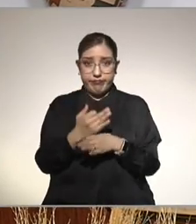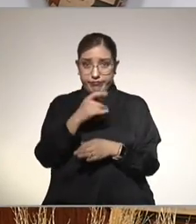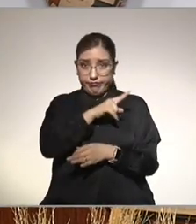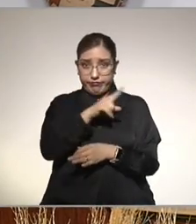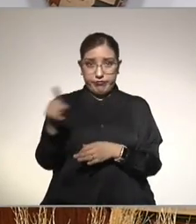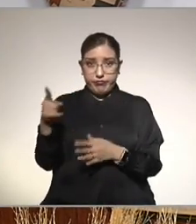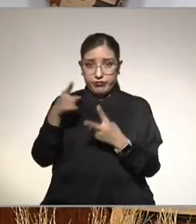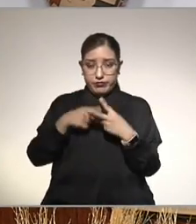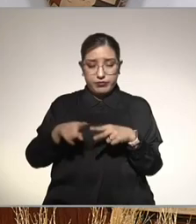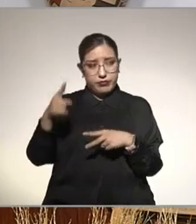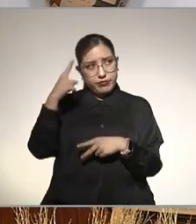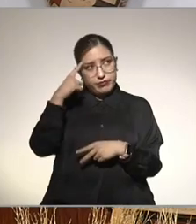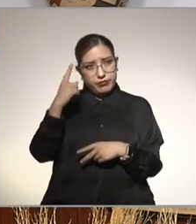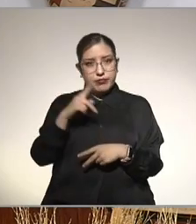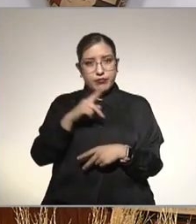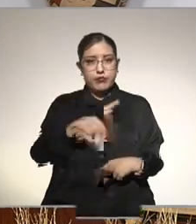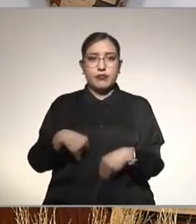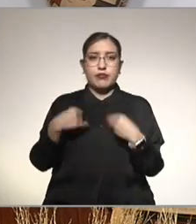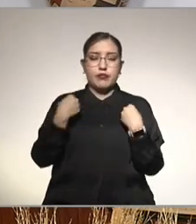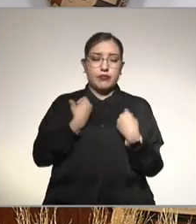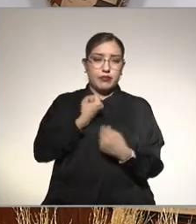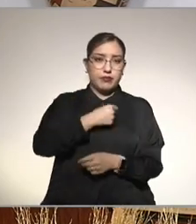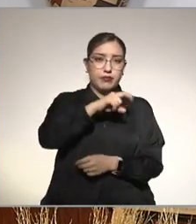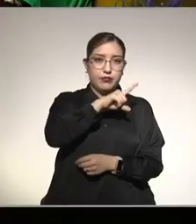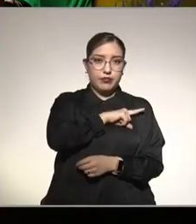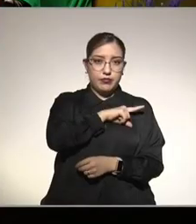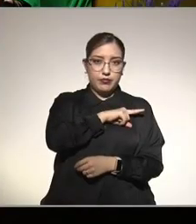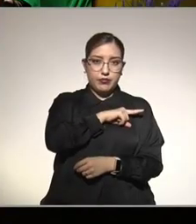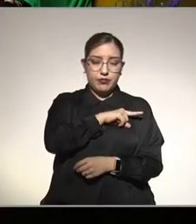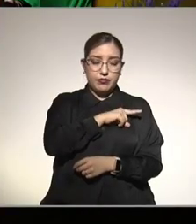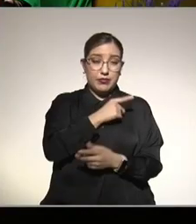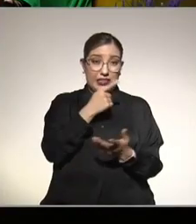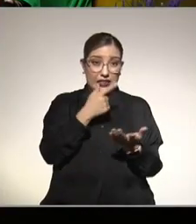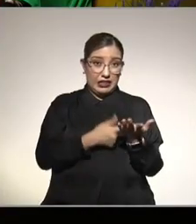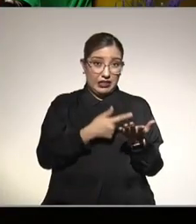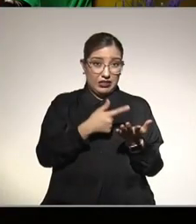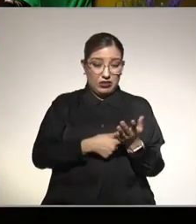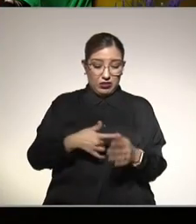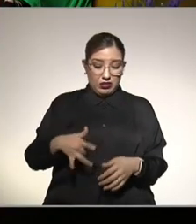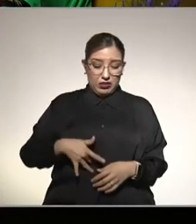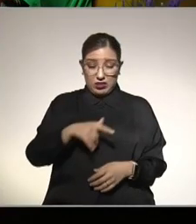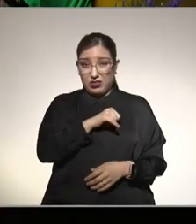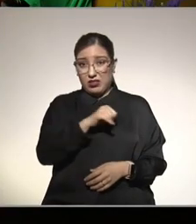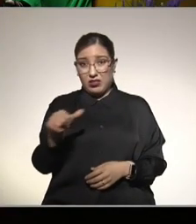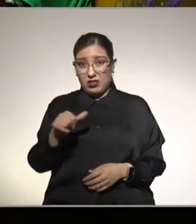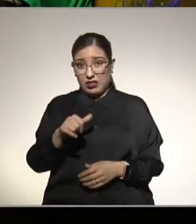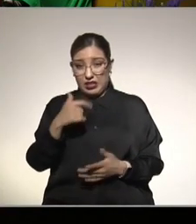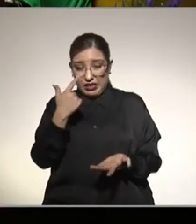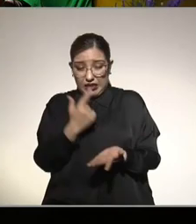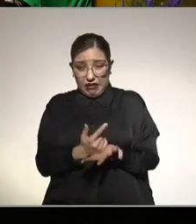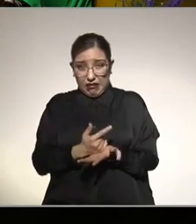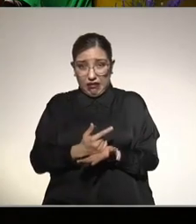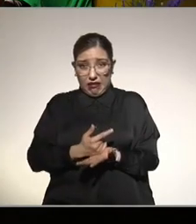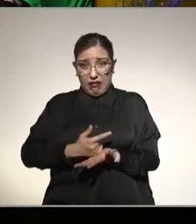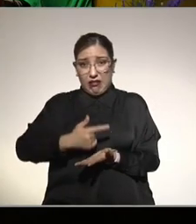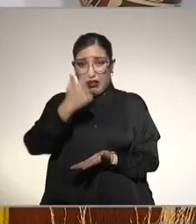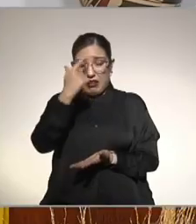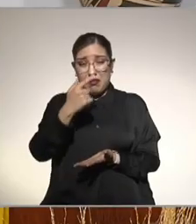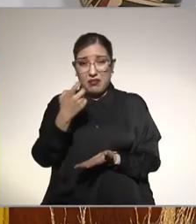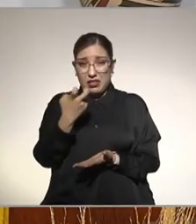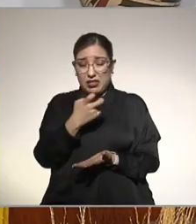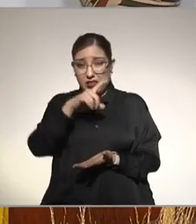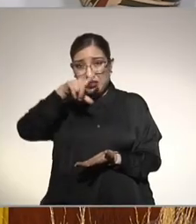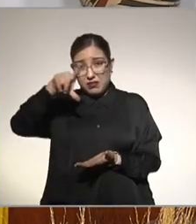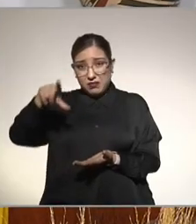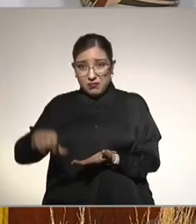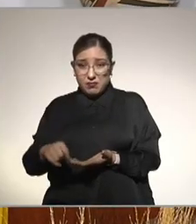estilo de vida para evitar que pases la esteatosis o hígado graso hacia la fibrosis de la fibrosis 1, 2, 3 a la cirrosis